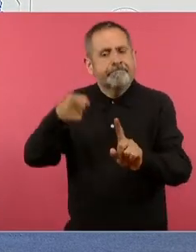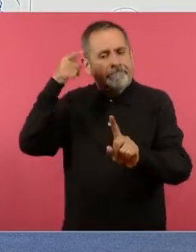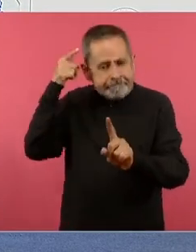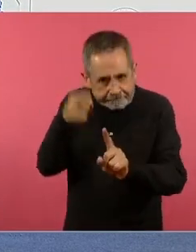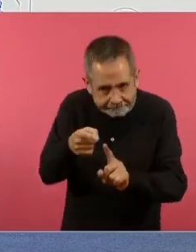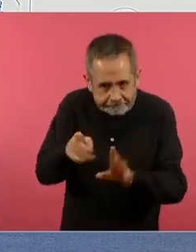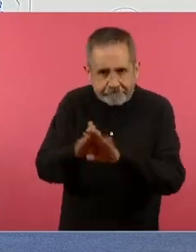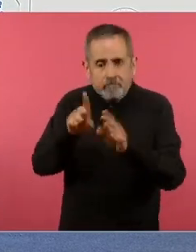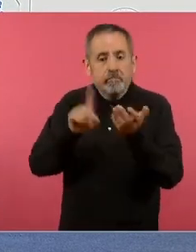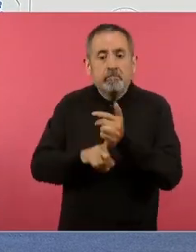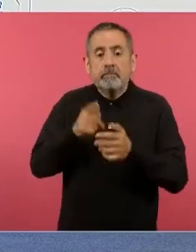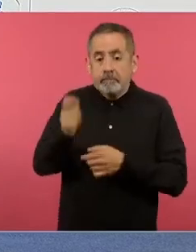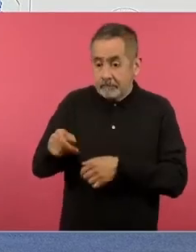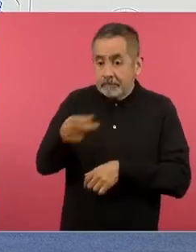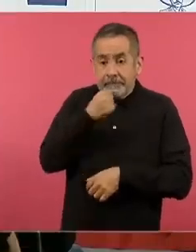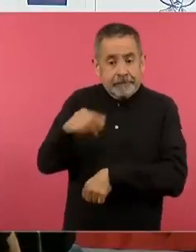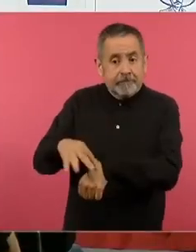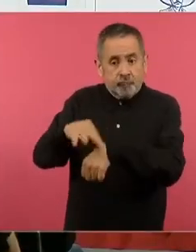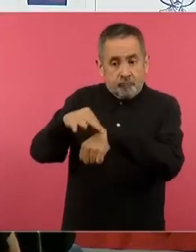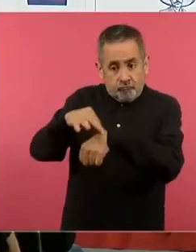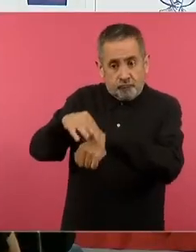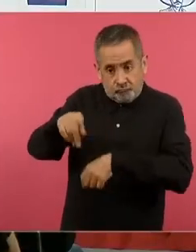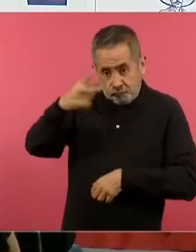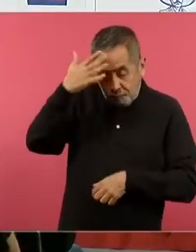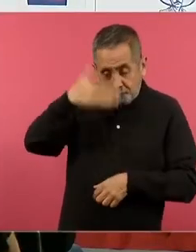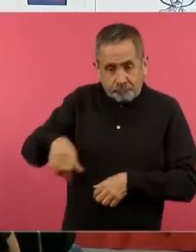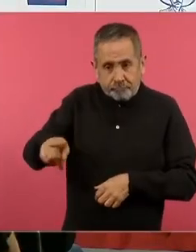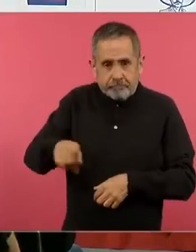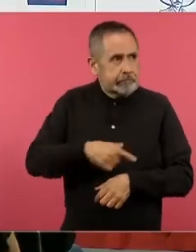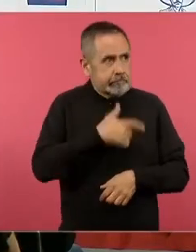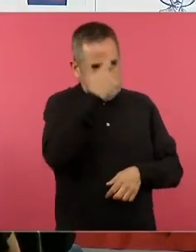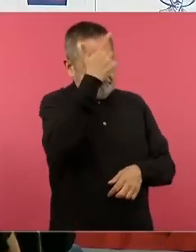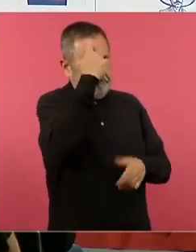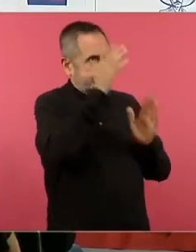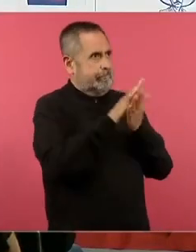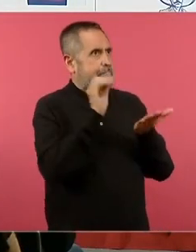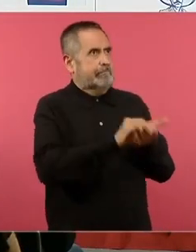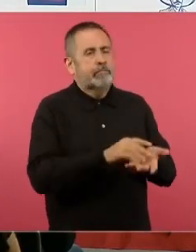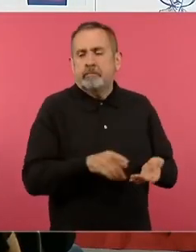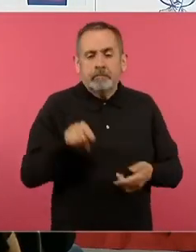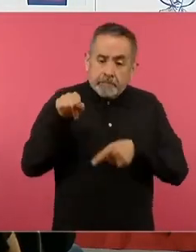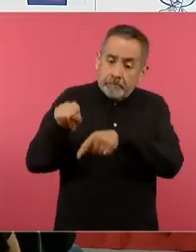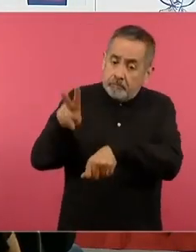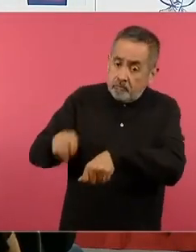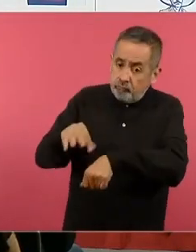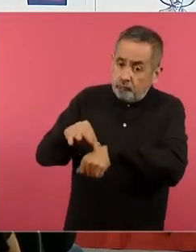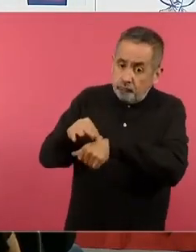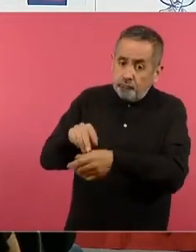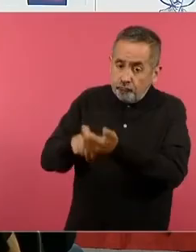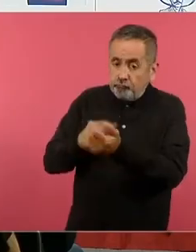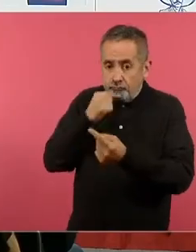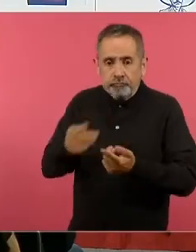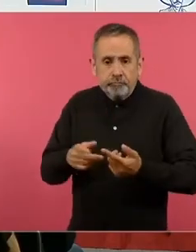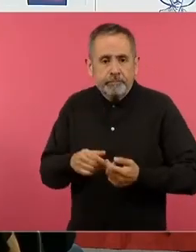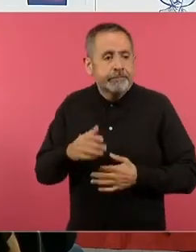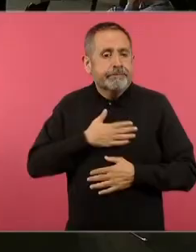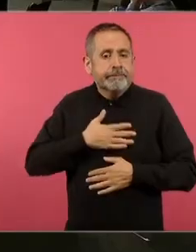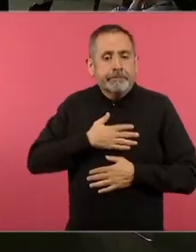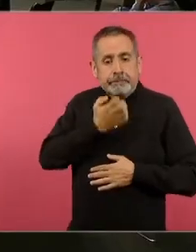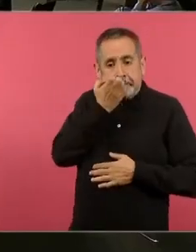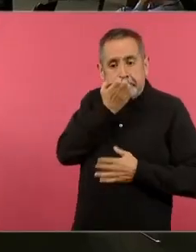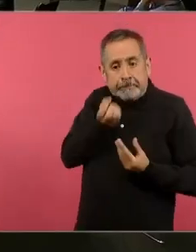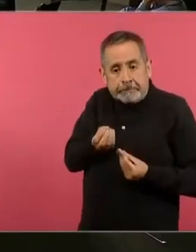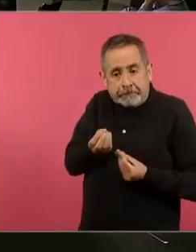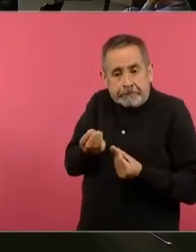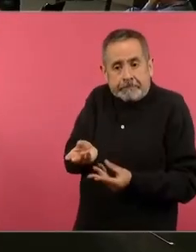esto es realidad del niño esto no es un invento es realidad del niño lo que la escuela está tratando